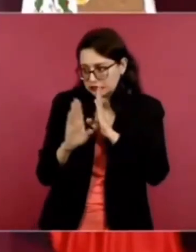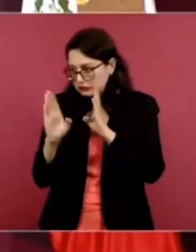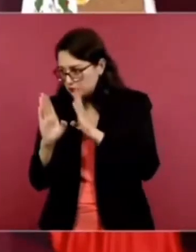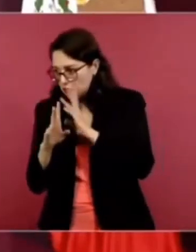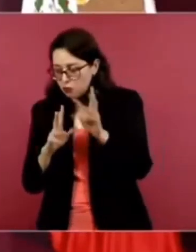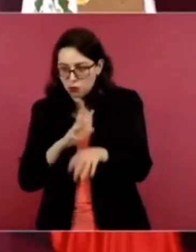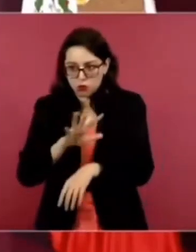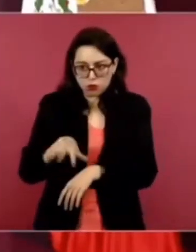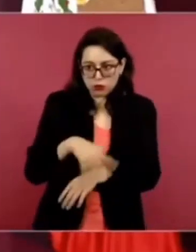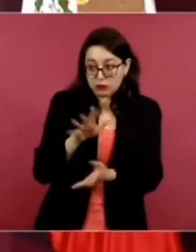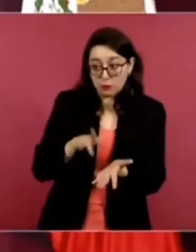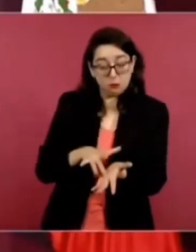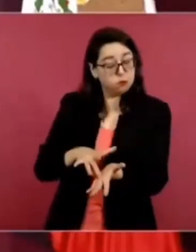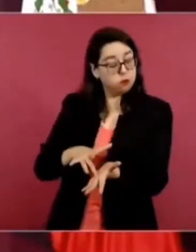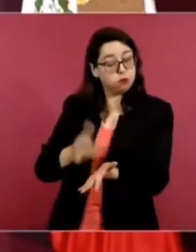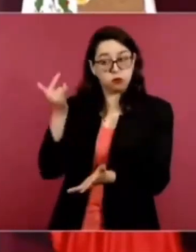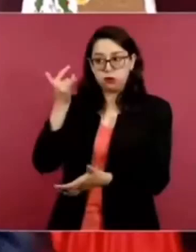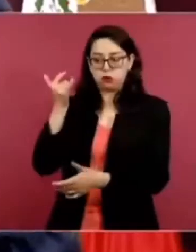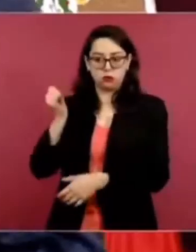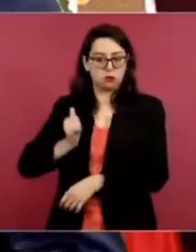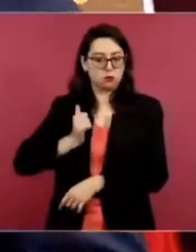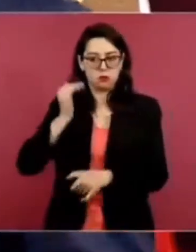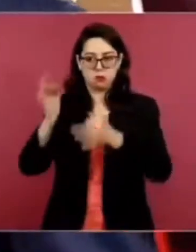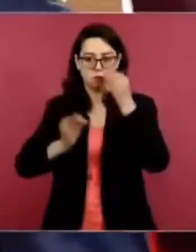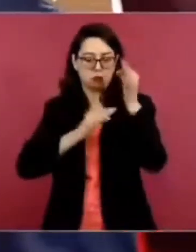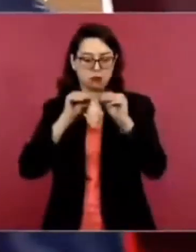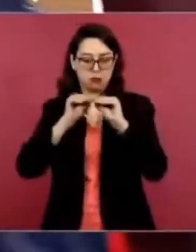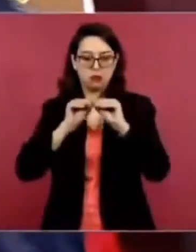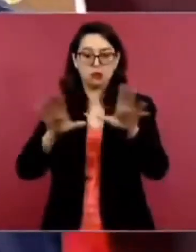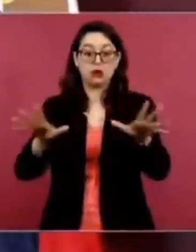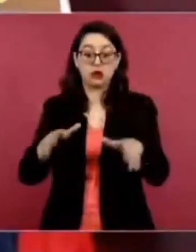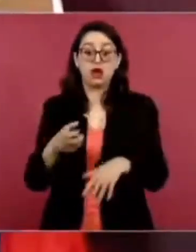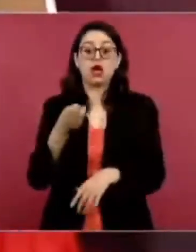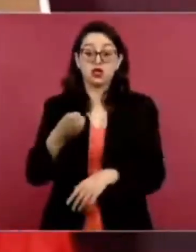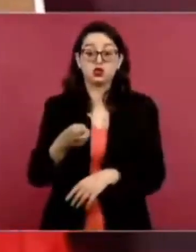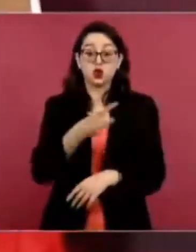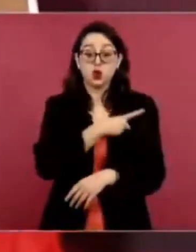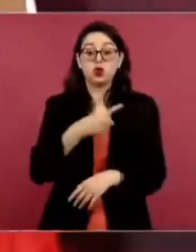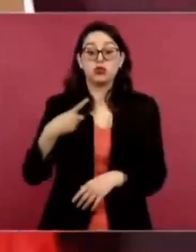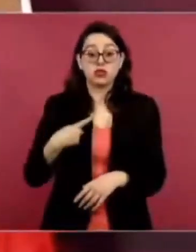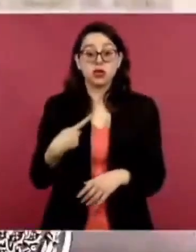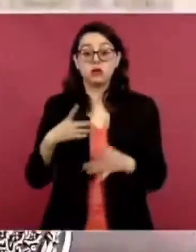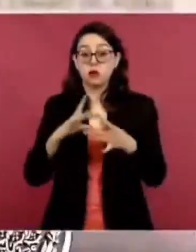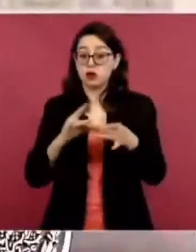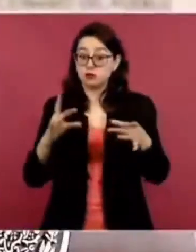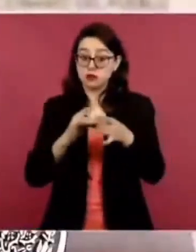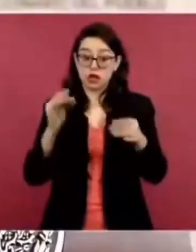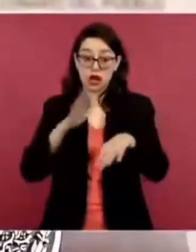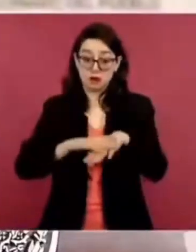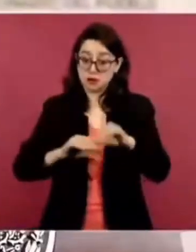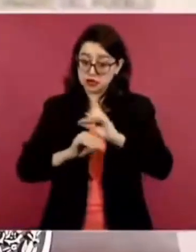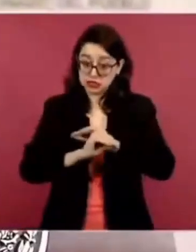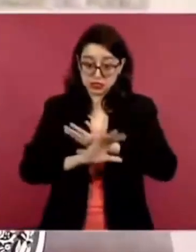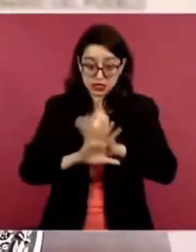Cada vez se tiene que ser más claro, más tajante. Por eso ofrezco disculpas a todos.